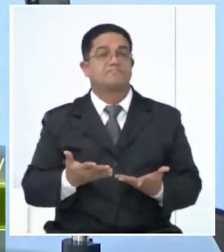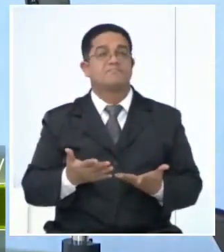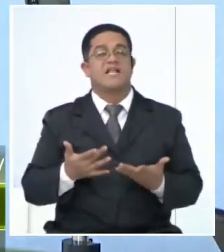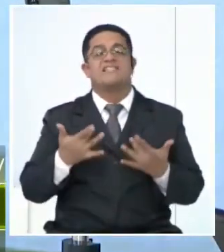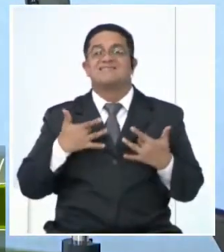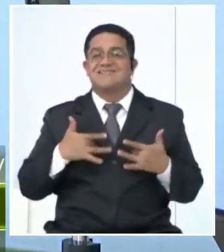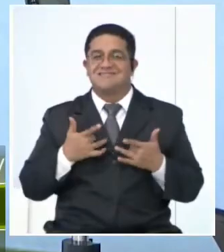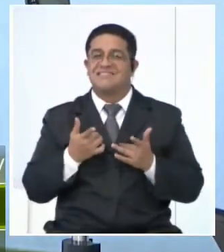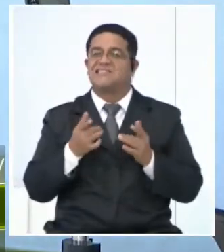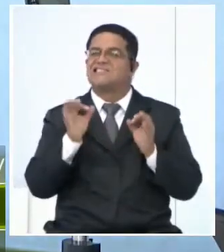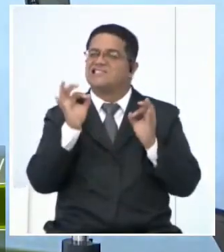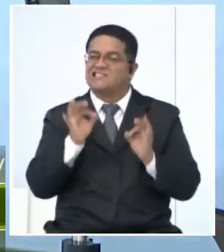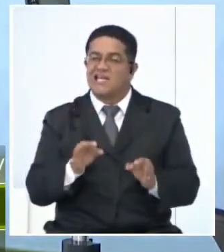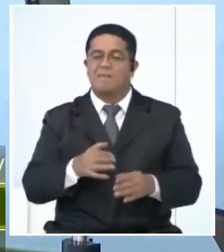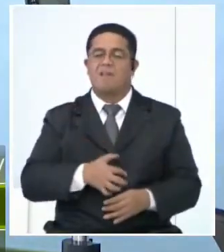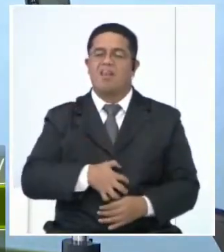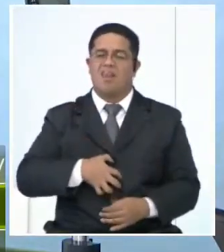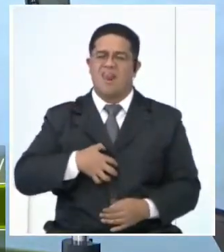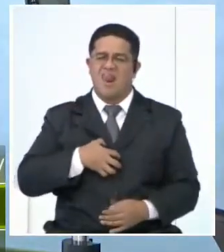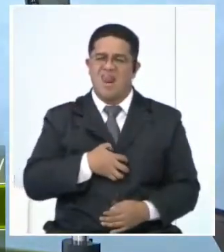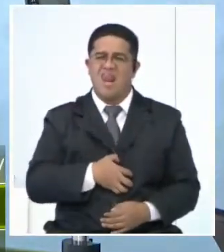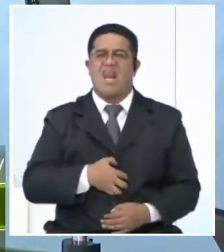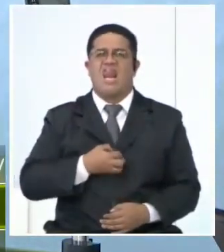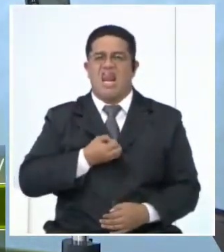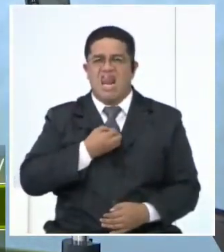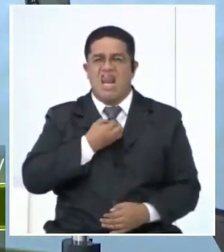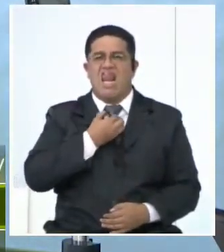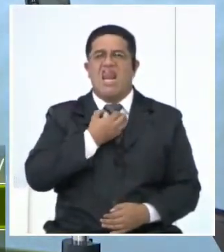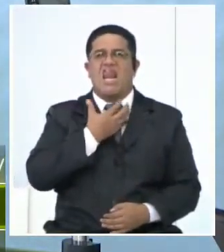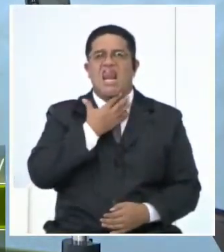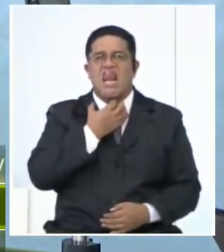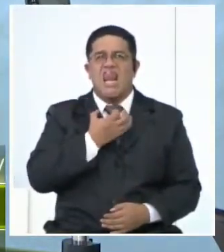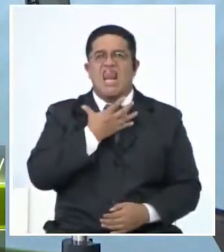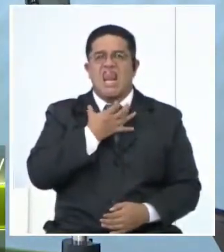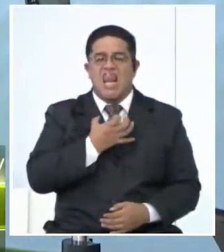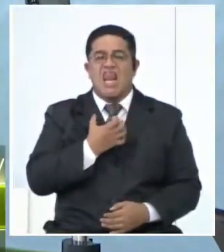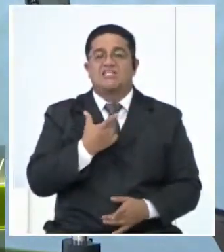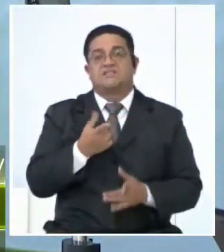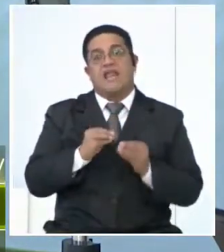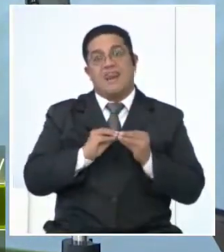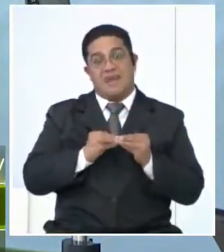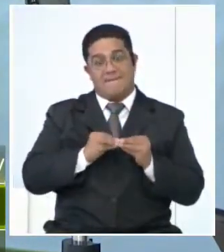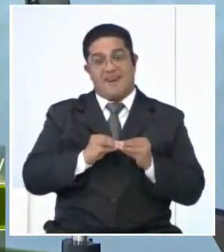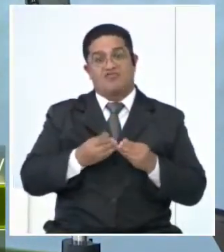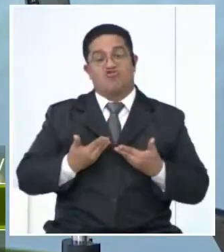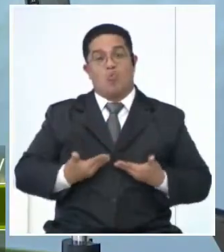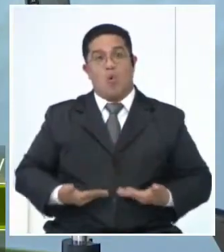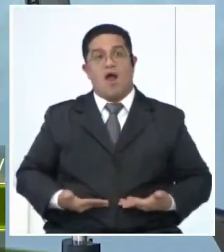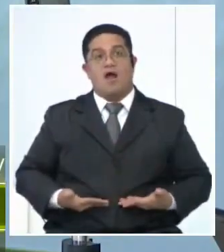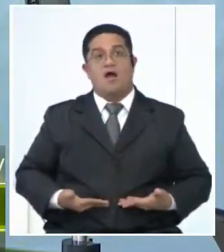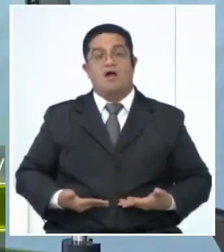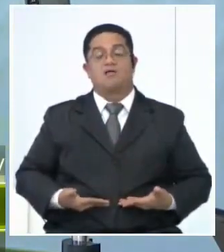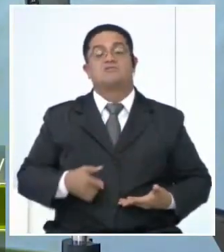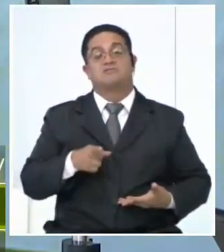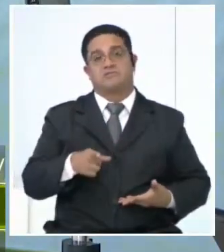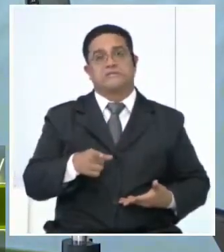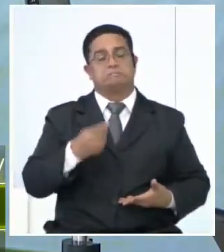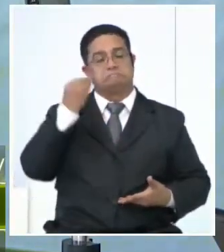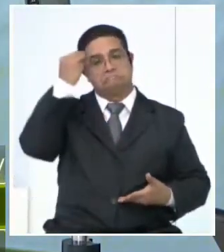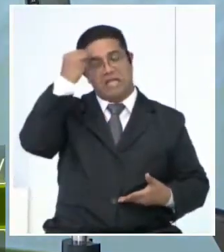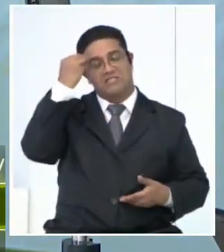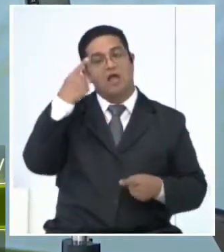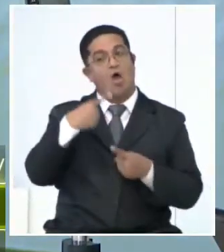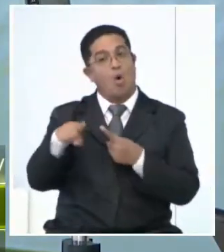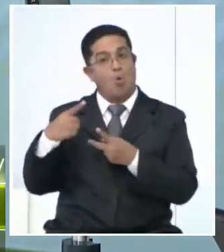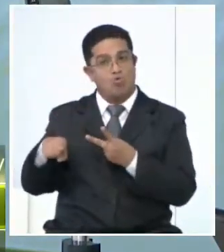alteración inflamatoria, la cicatrización y la reparación de la mucosa gástrica, los que asociados con otros